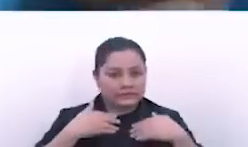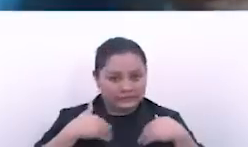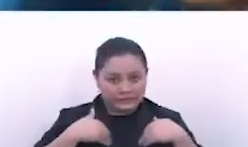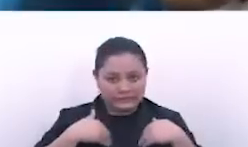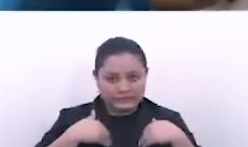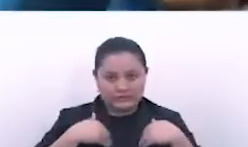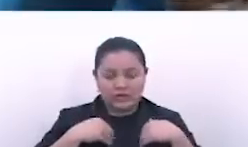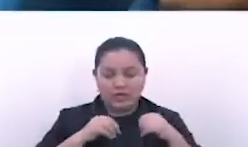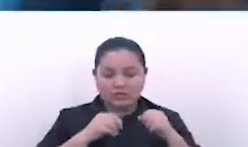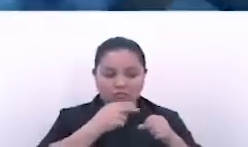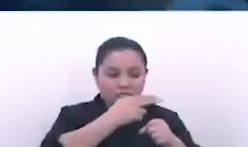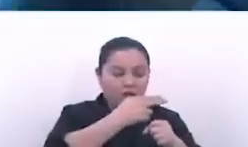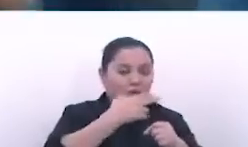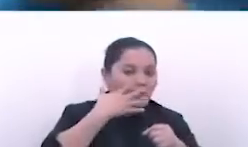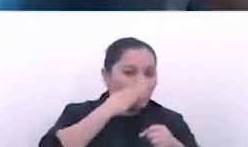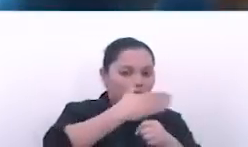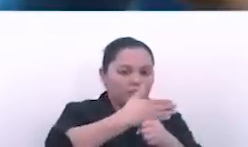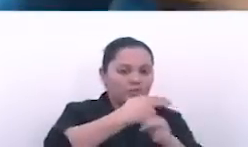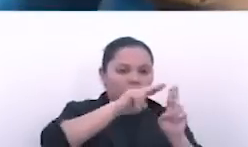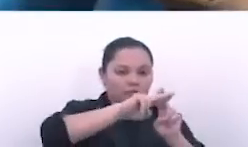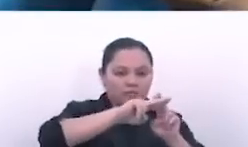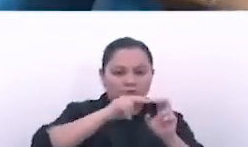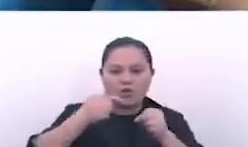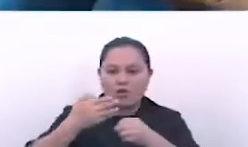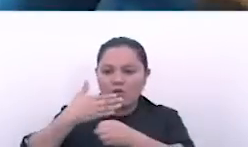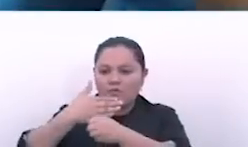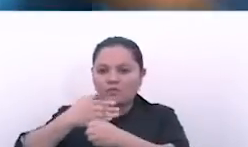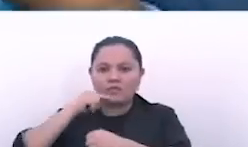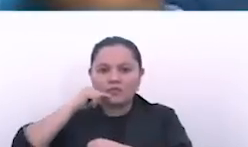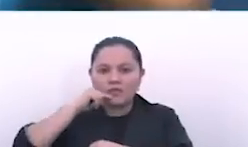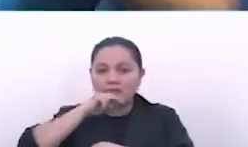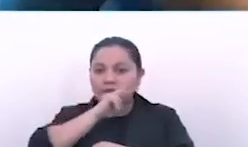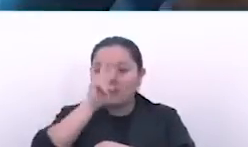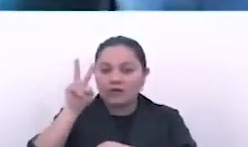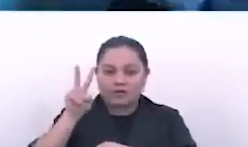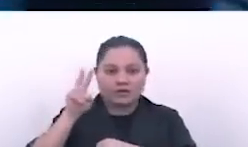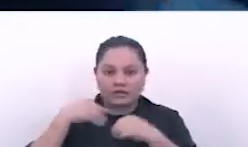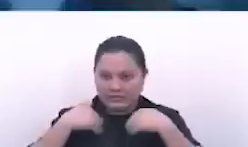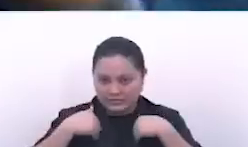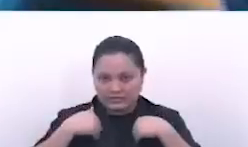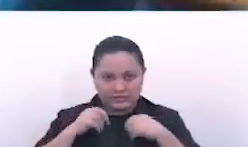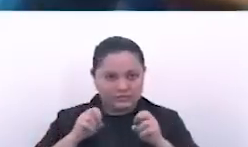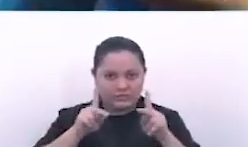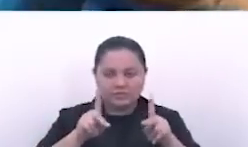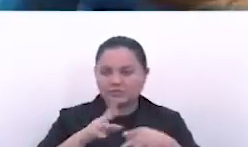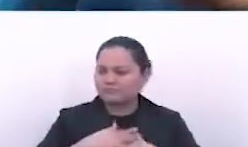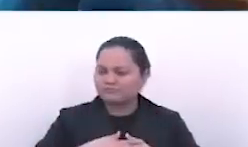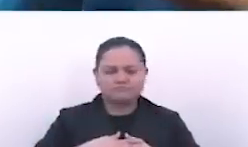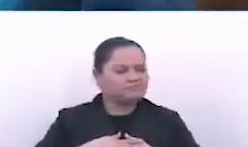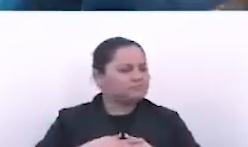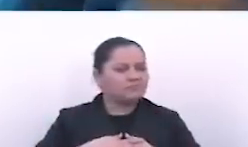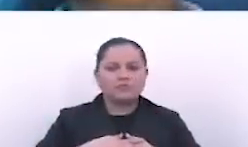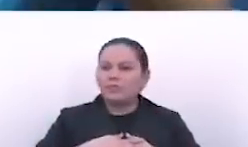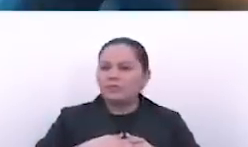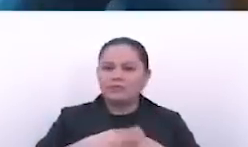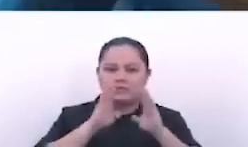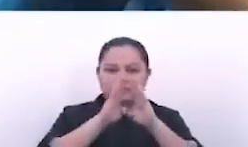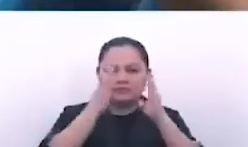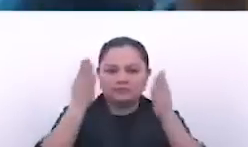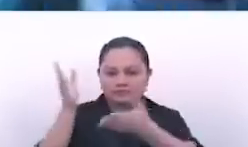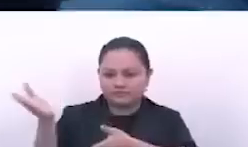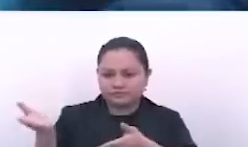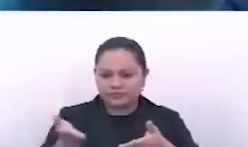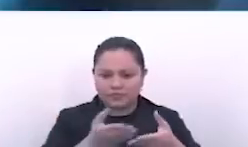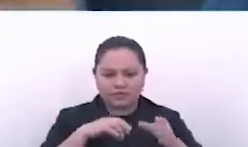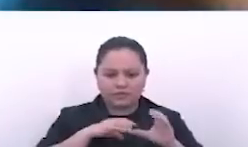fórmula LFMLN para resolver el problema. Como repito, ahí las puertas de la Comisión Agropecuaria, los invito a que la vean,